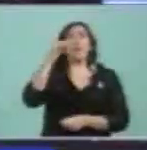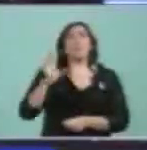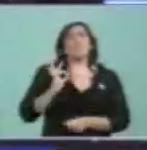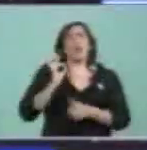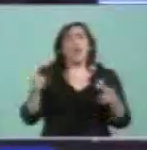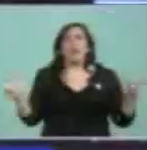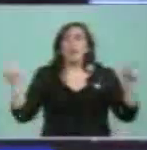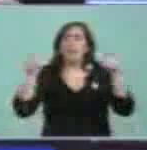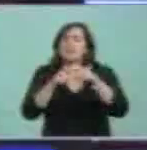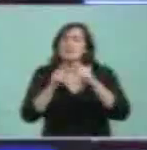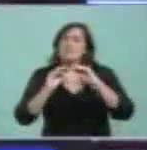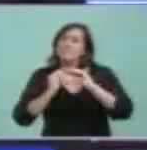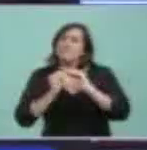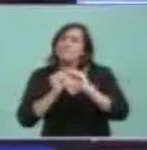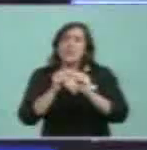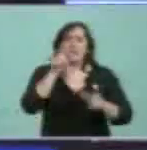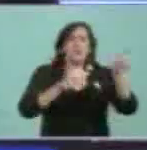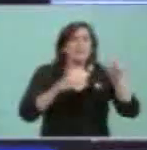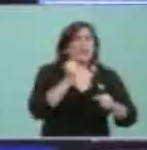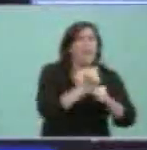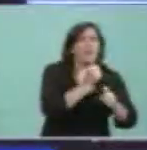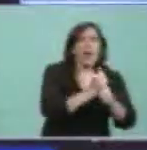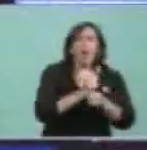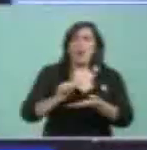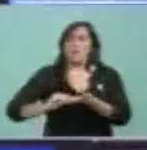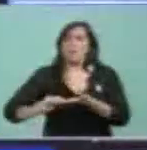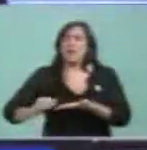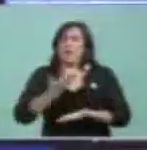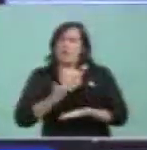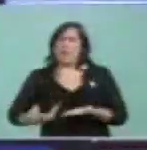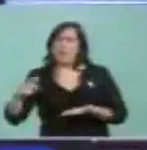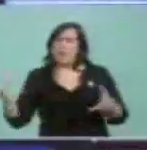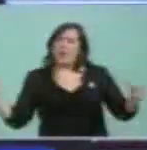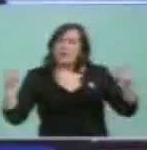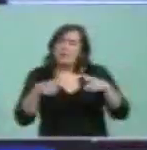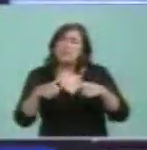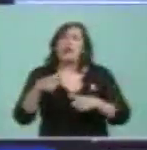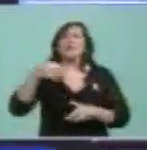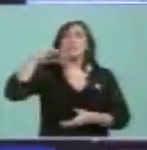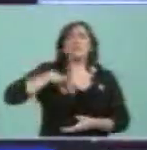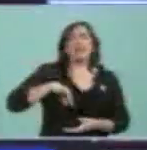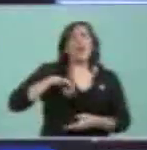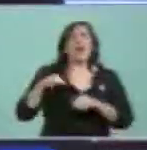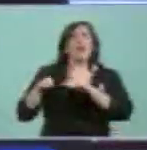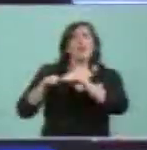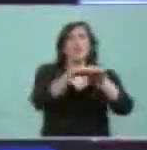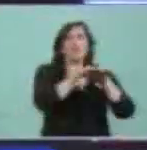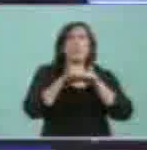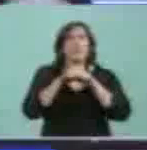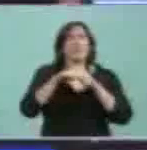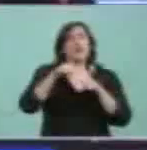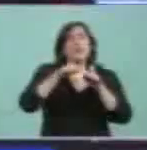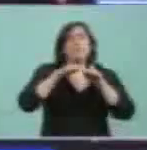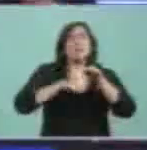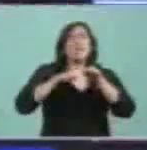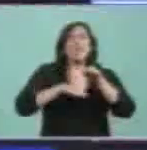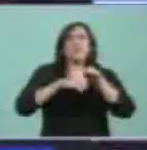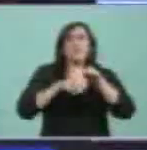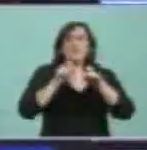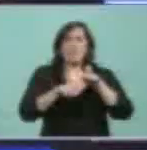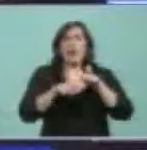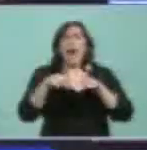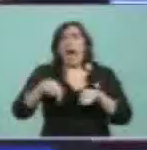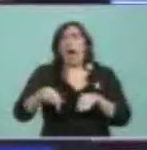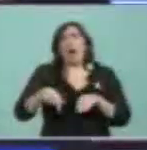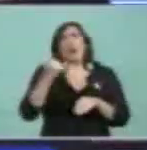por año a fijar trabajadores, empleadores y Estado, el salario mínimo vital y móvil, los más de 800, ya debemos